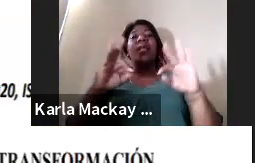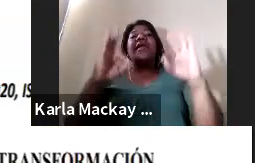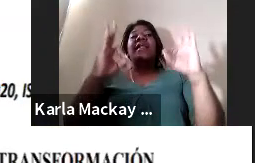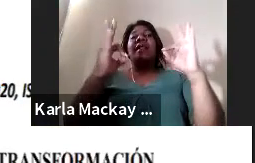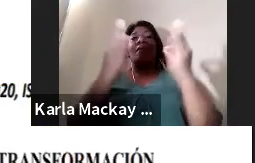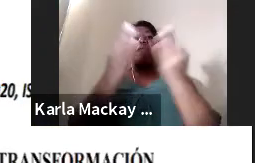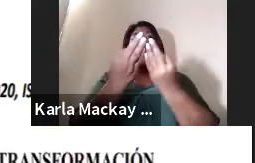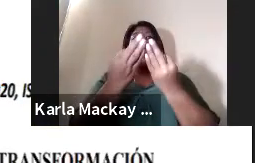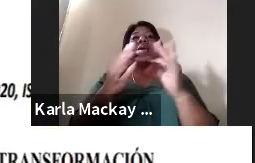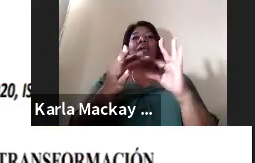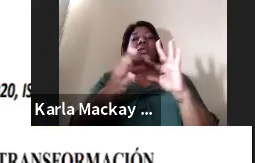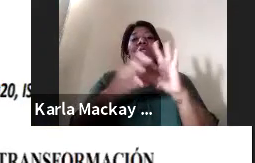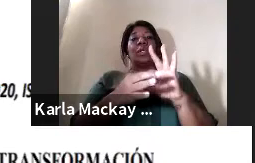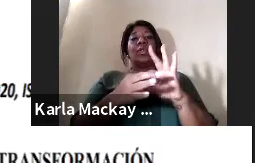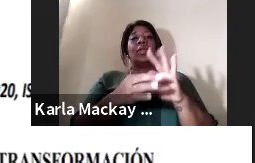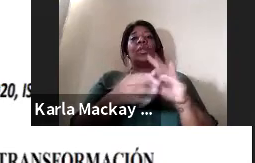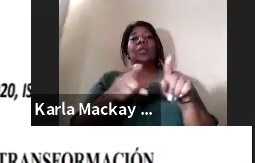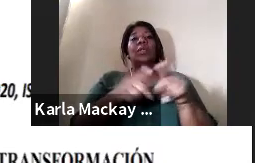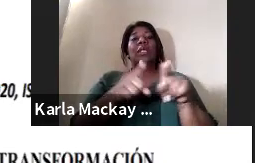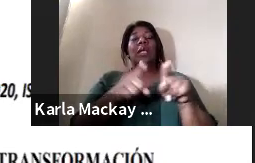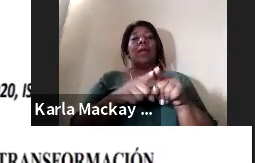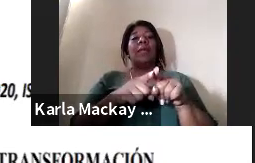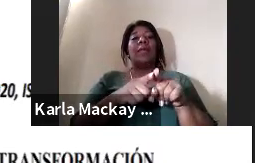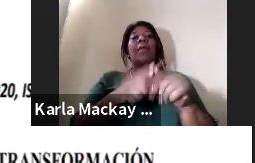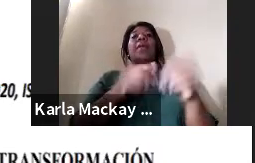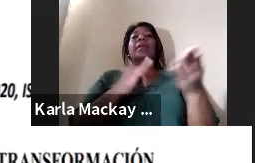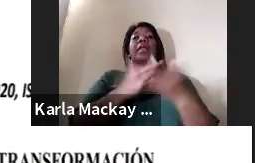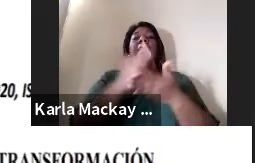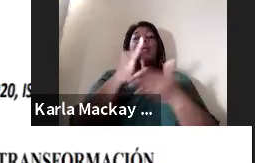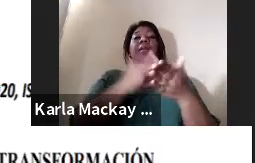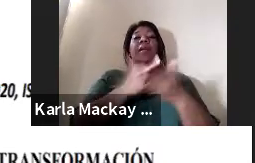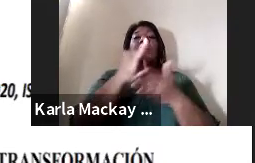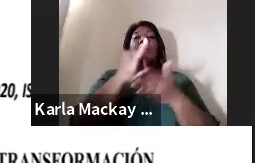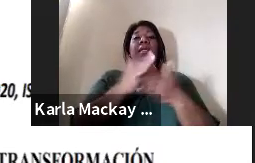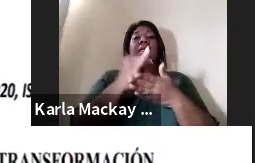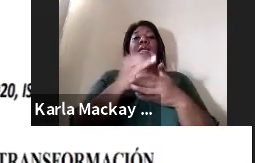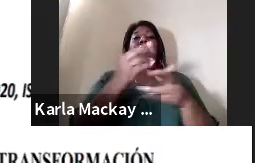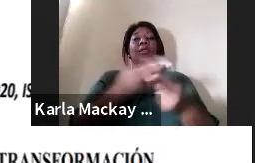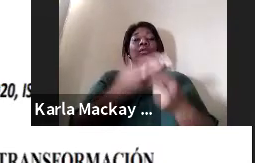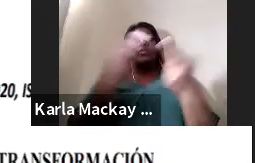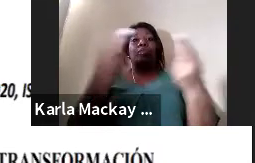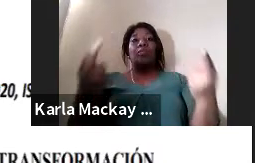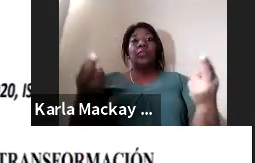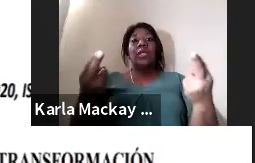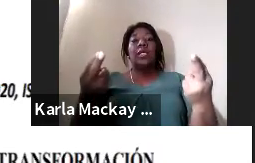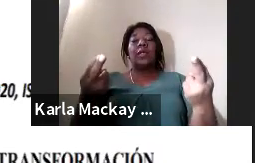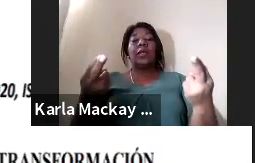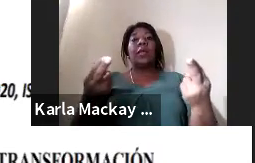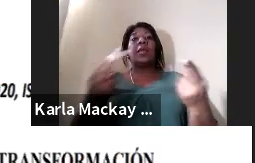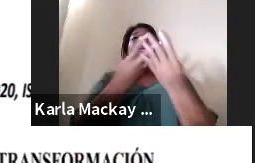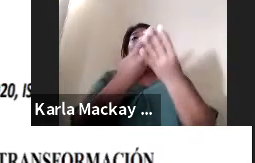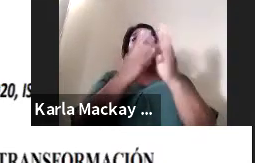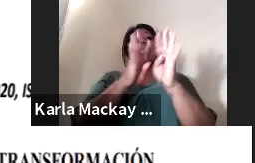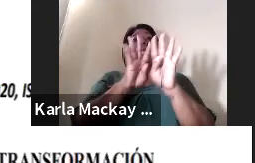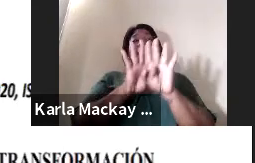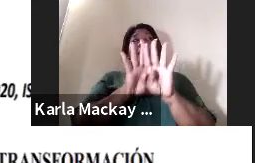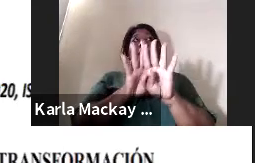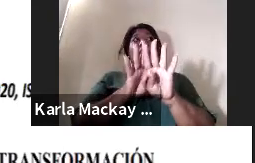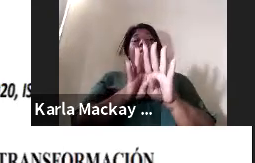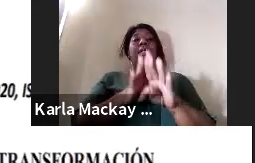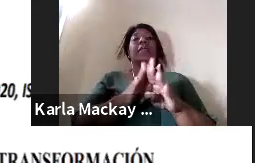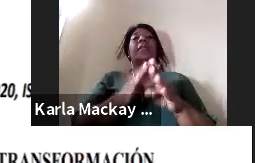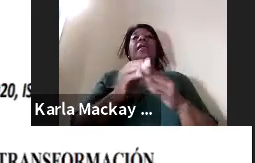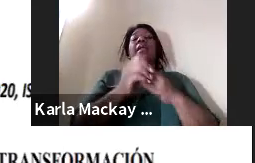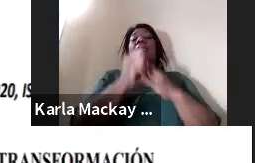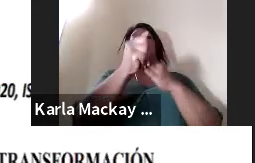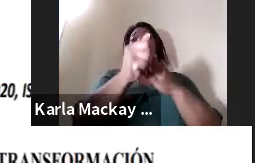aquí también tenemos otros investigadores logran su publicación en la revista y divulgación la CIR lo maestro líder en